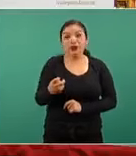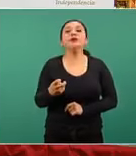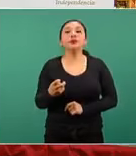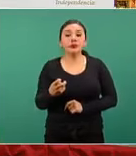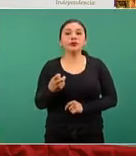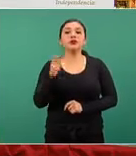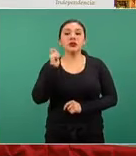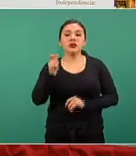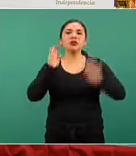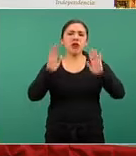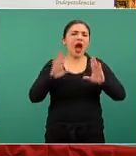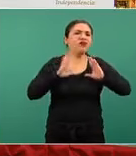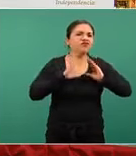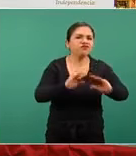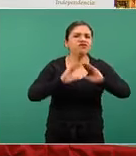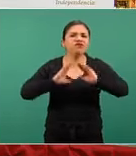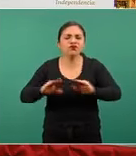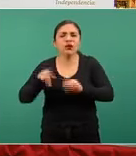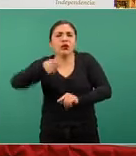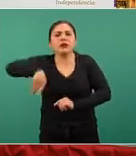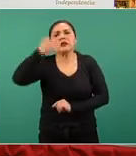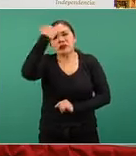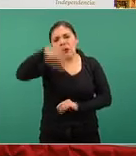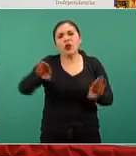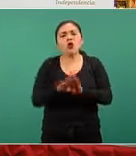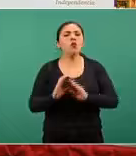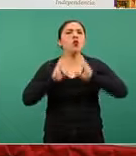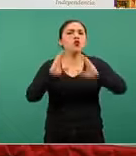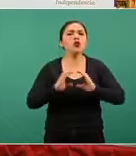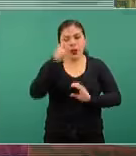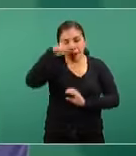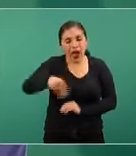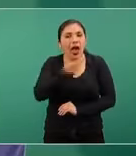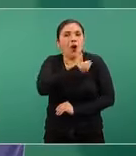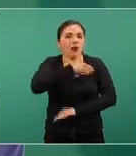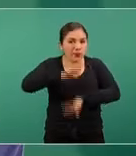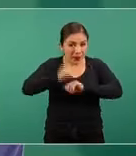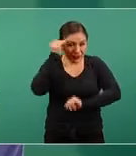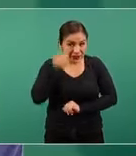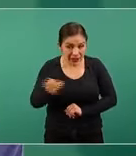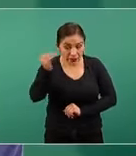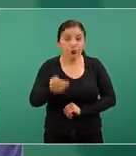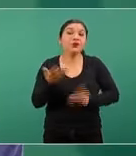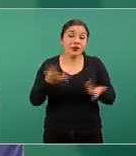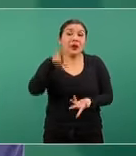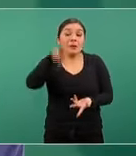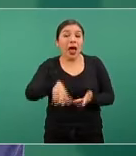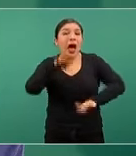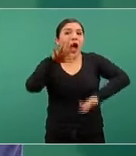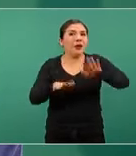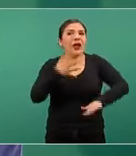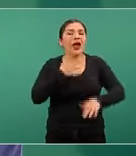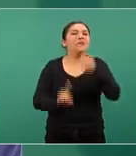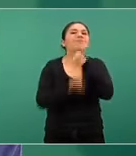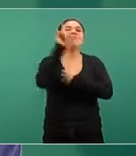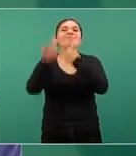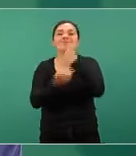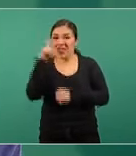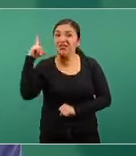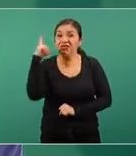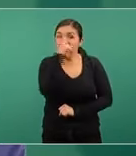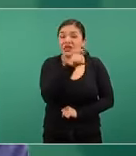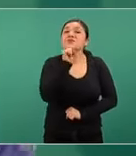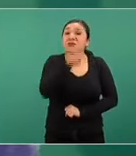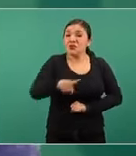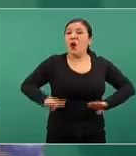es entrenado para saber conservar la vacuna. A veces hay situaciones difíciles que tienen que